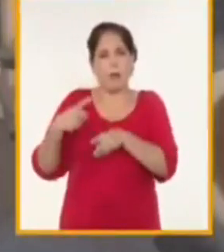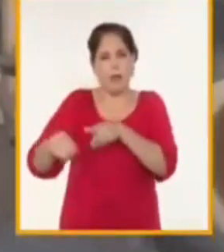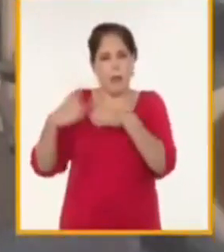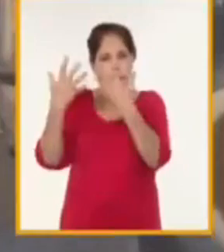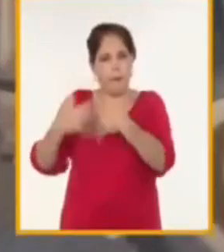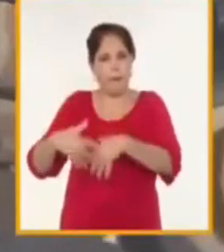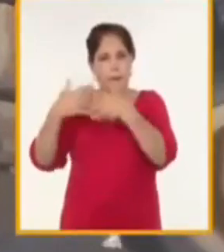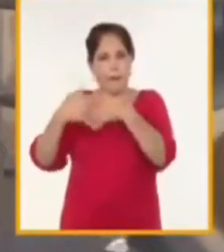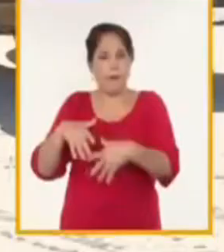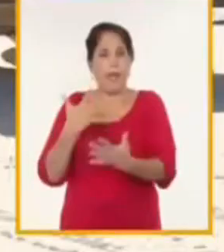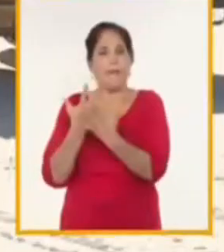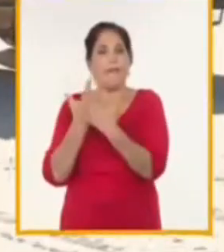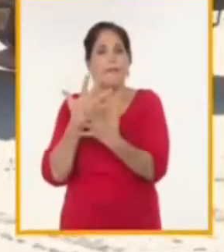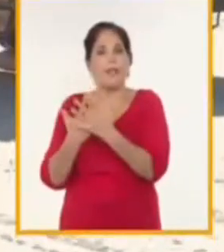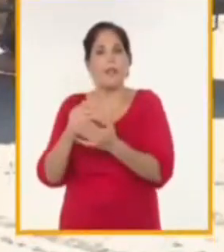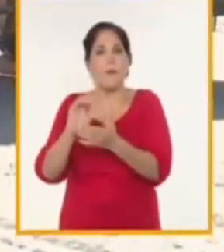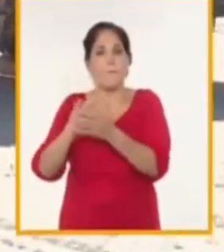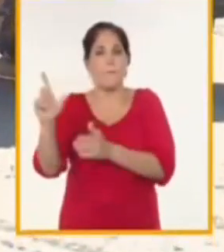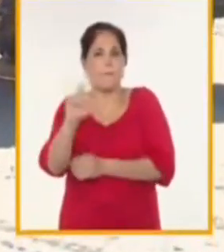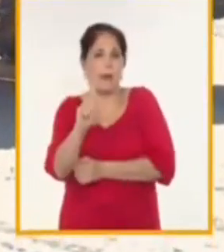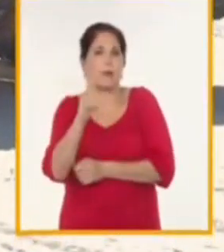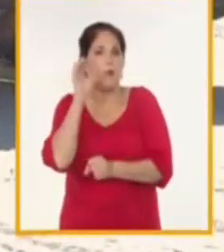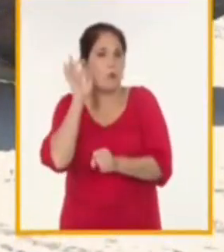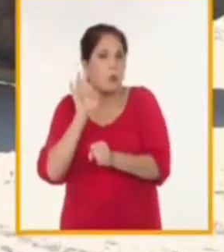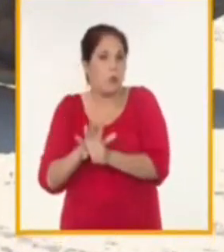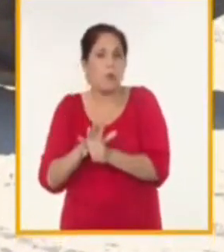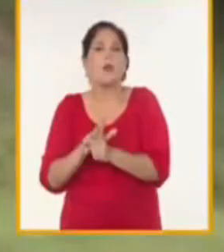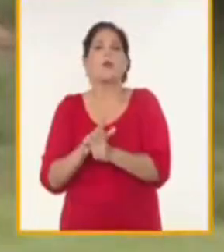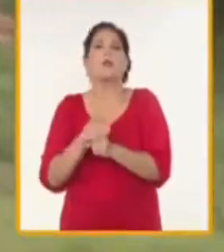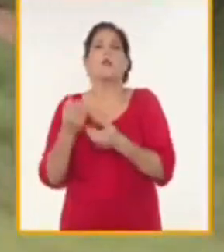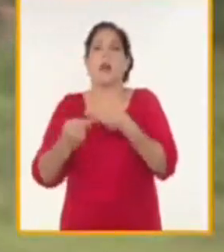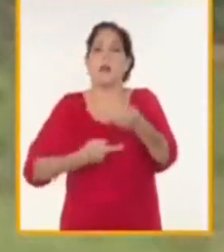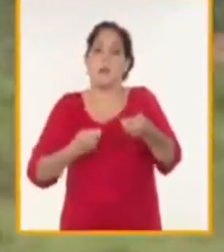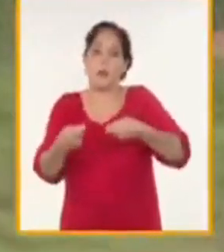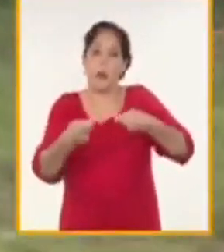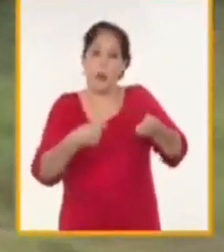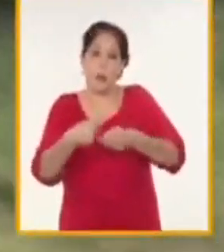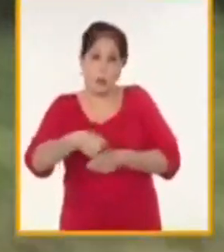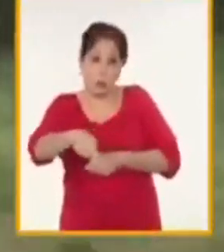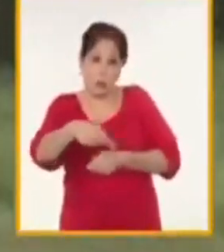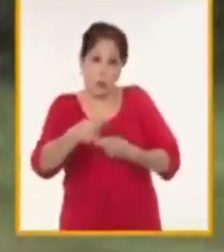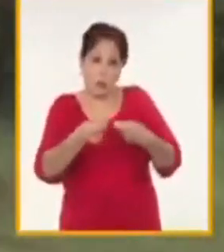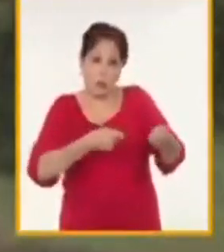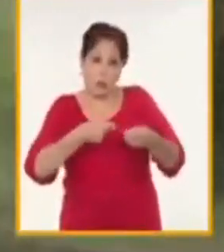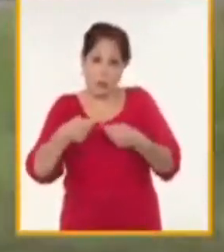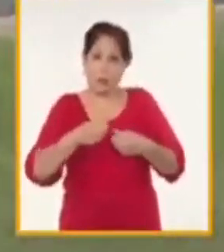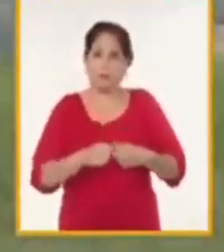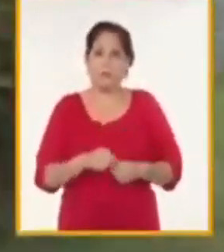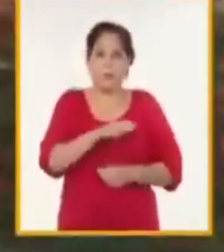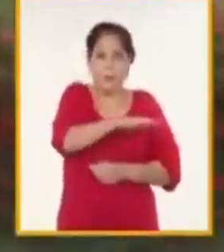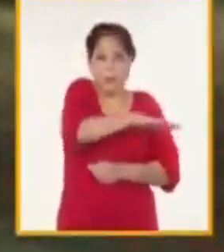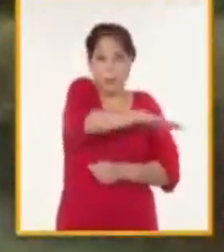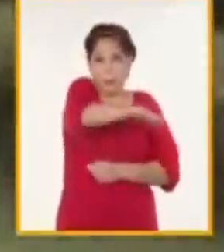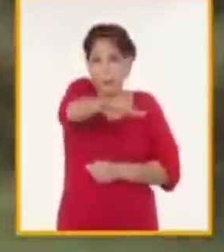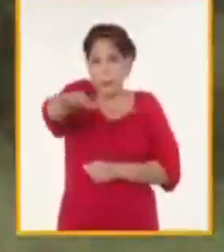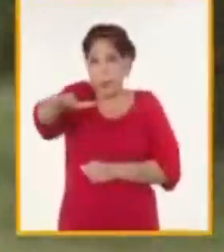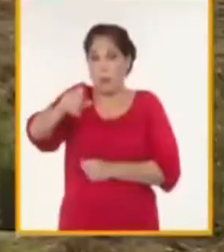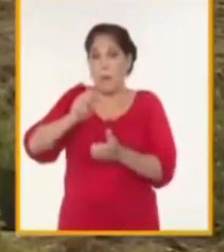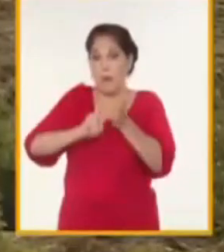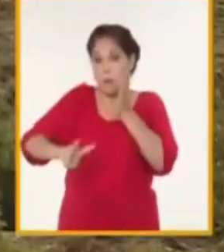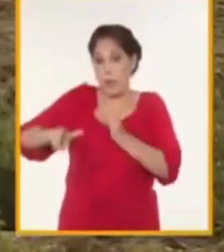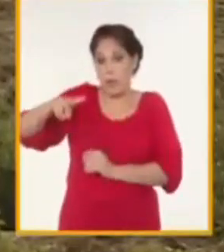fábrica de vidrios Mariel para su entrada en operaciones hacia la llanura sur de Pinar del Río